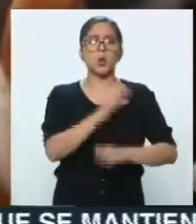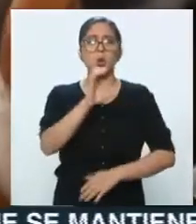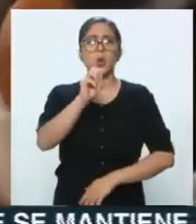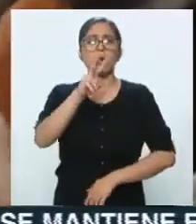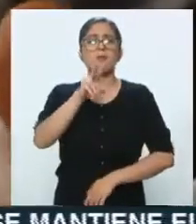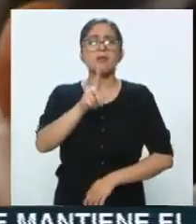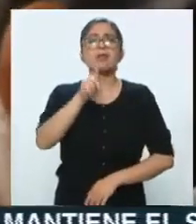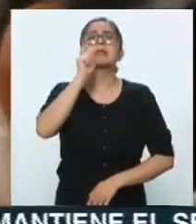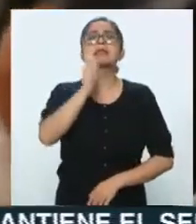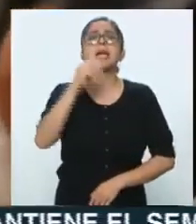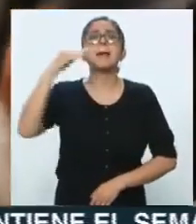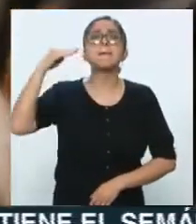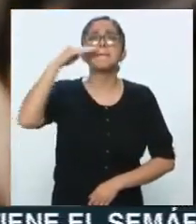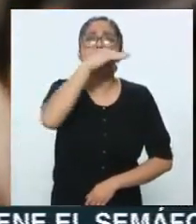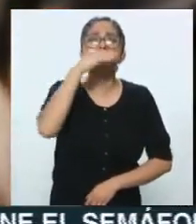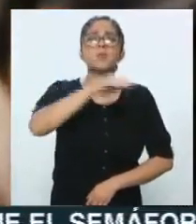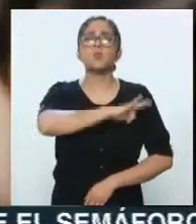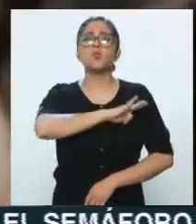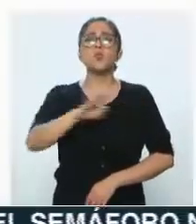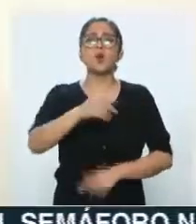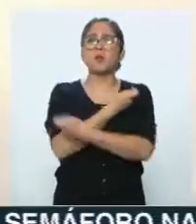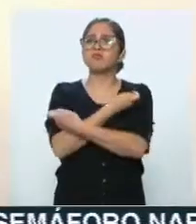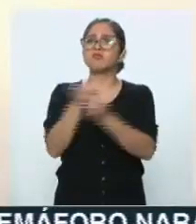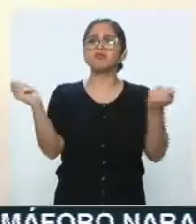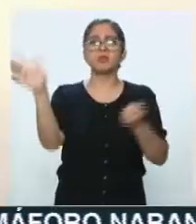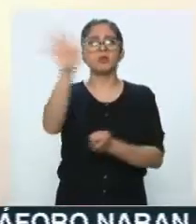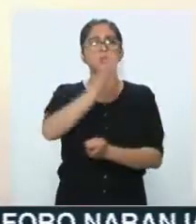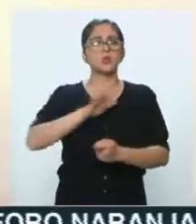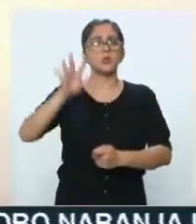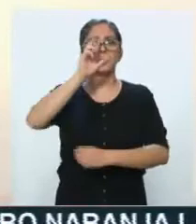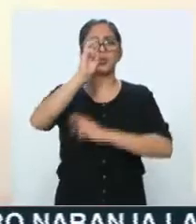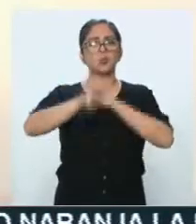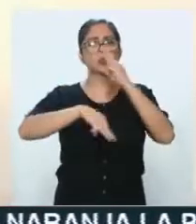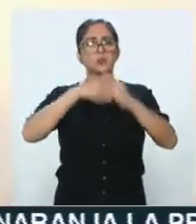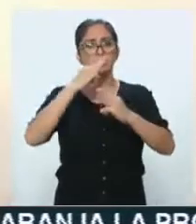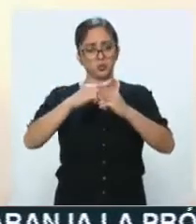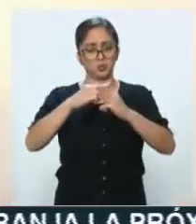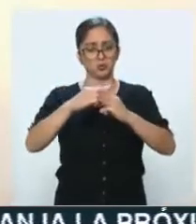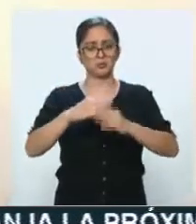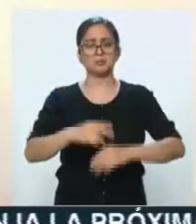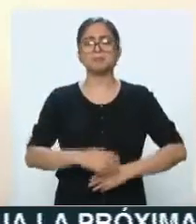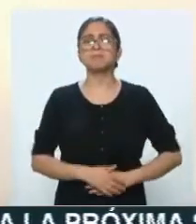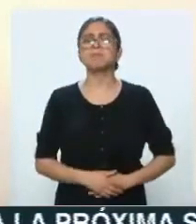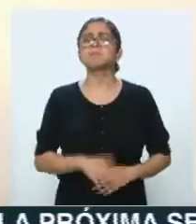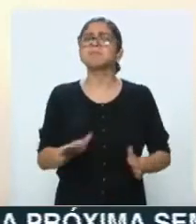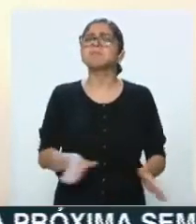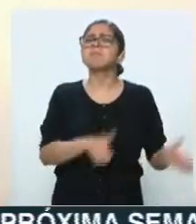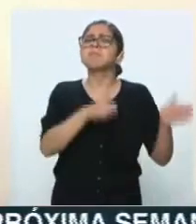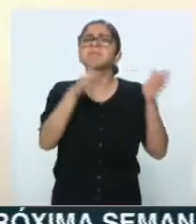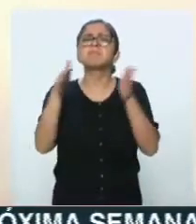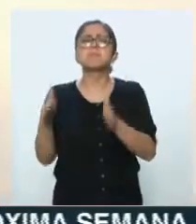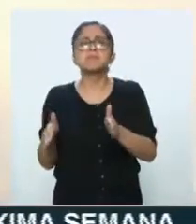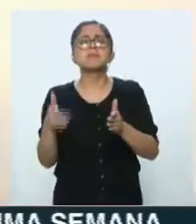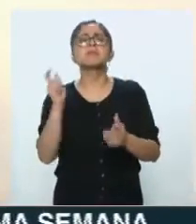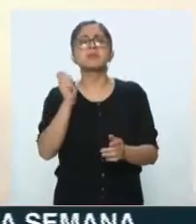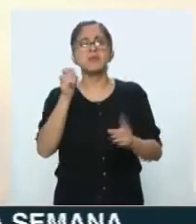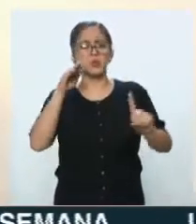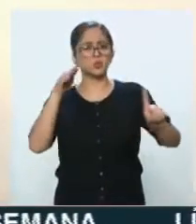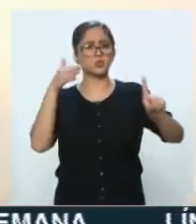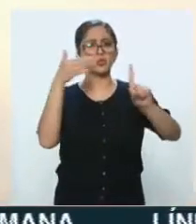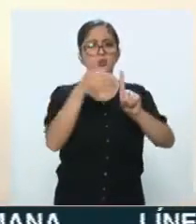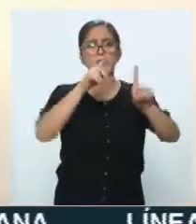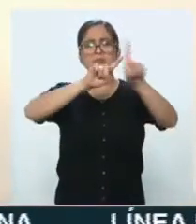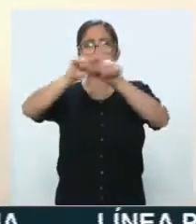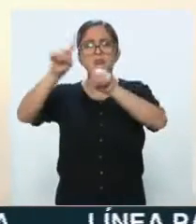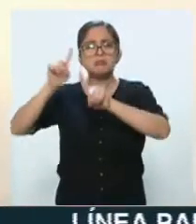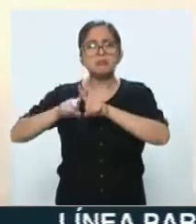distribuya equitativamente en todo el planeta. Casos de la nueva justicia. ¿Cuál es el punto de interjección entre el par de